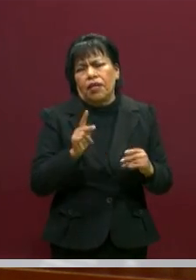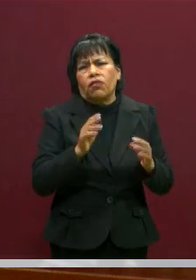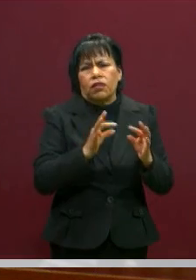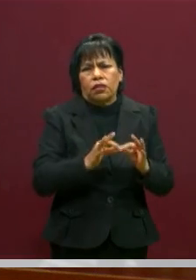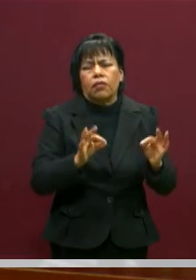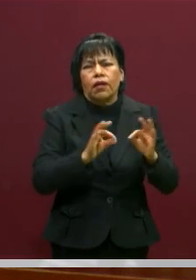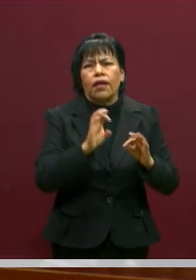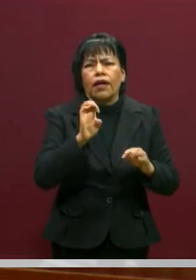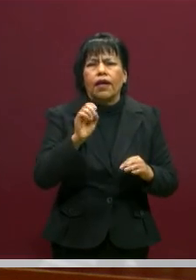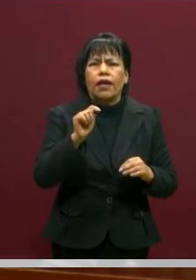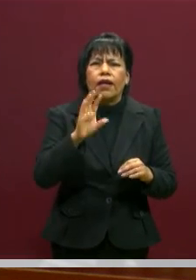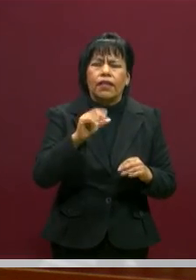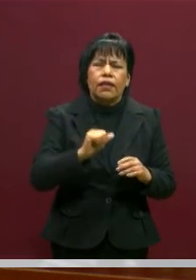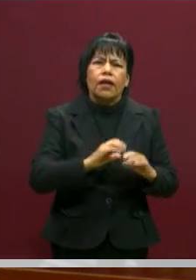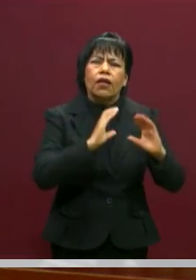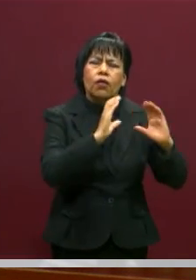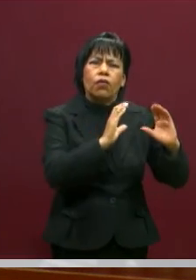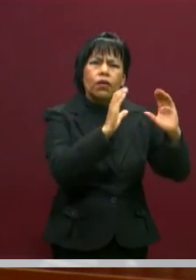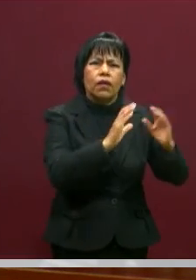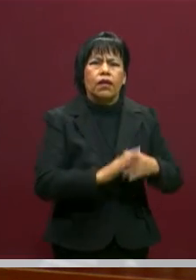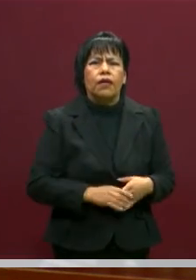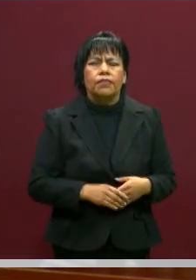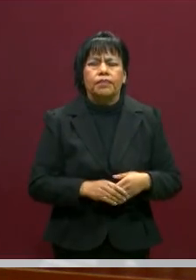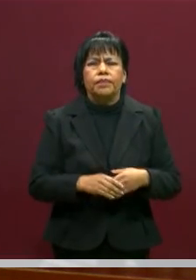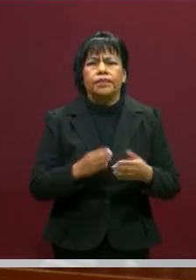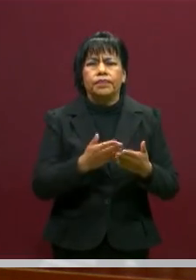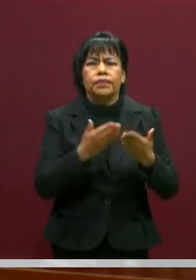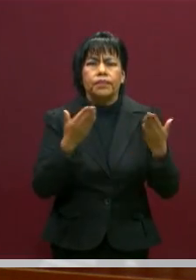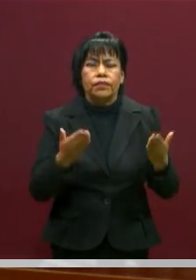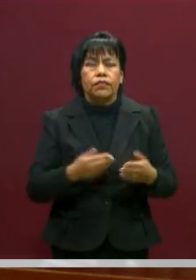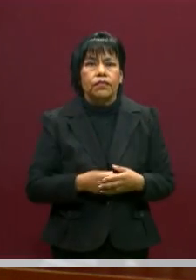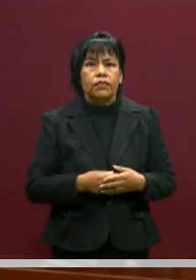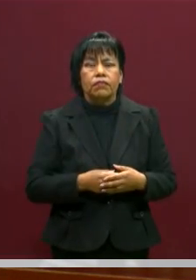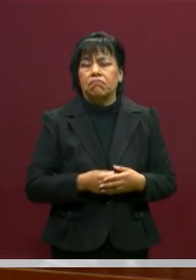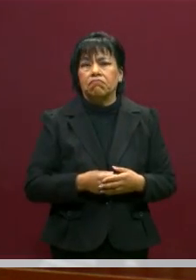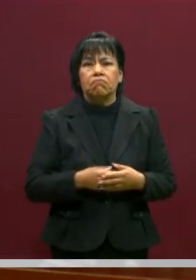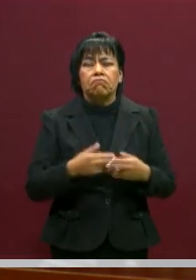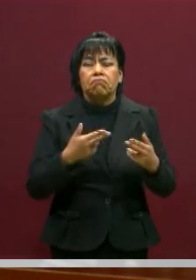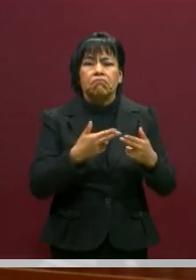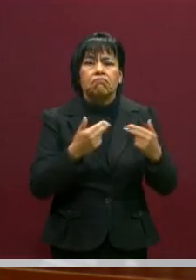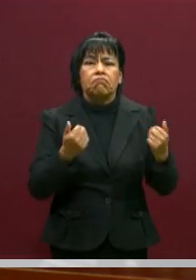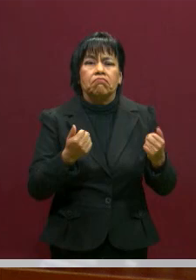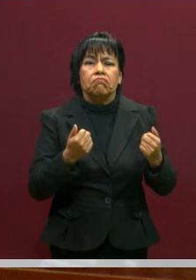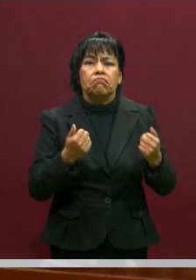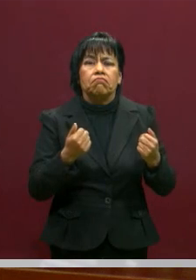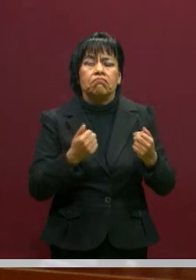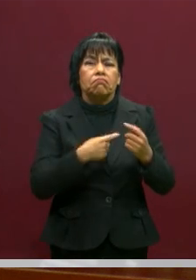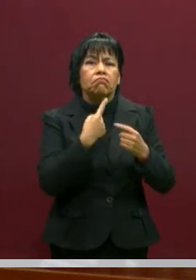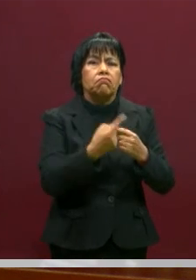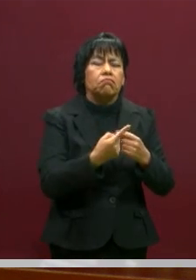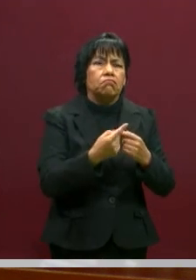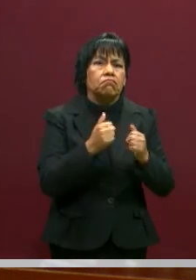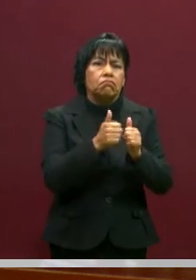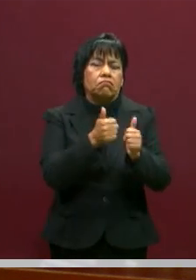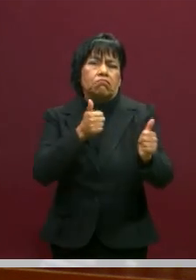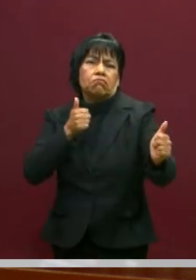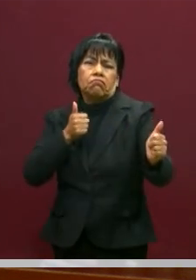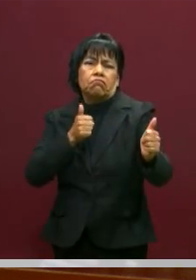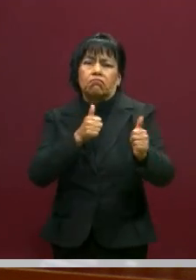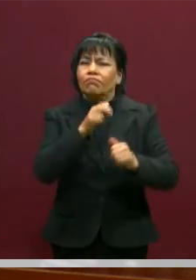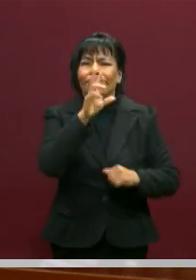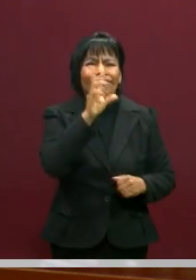impulsando en esta campaña que le estamos llamando, Nadie afuera, nadie atrás, porque